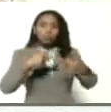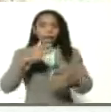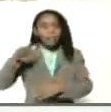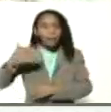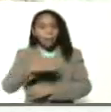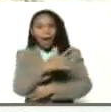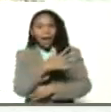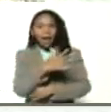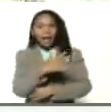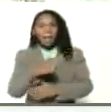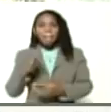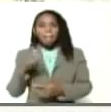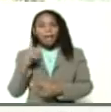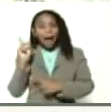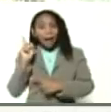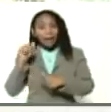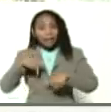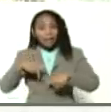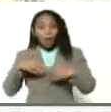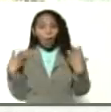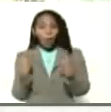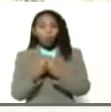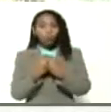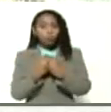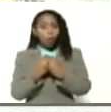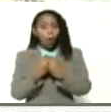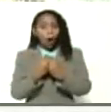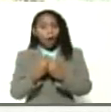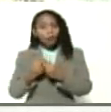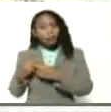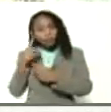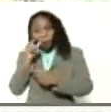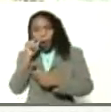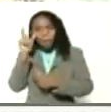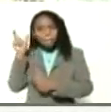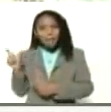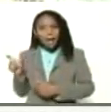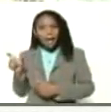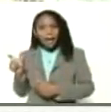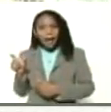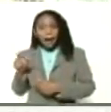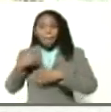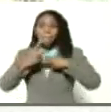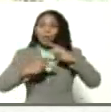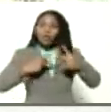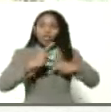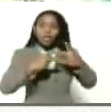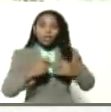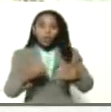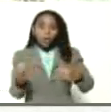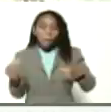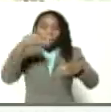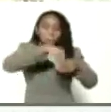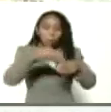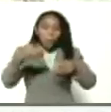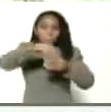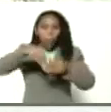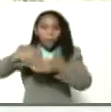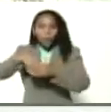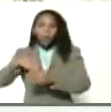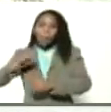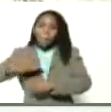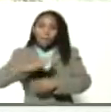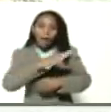sardina. Estamos desde aquí junto al compañero Rafael Escobar en el proceso de embolsado de sardina,